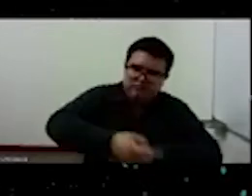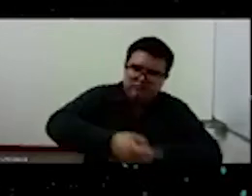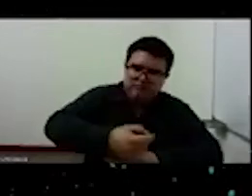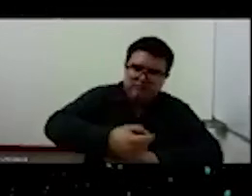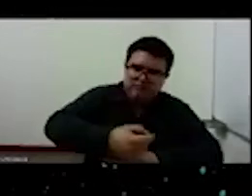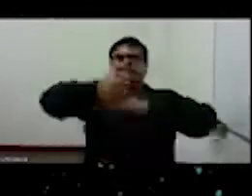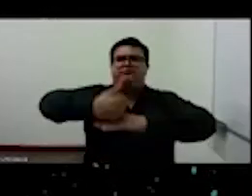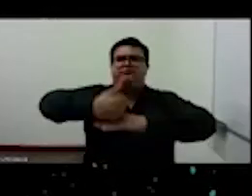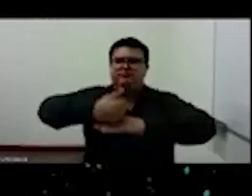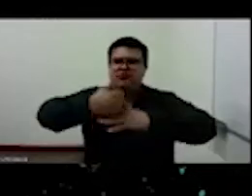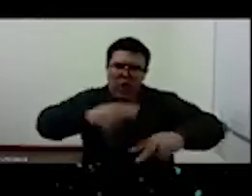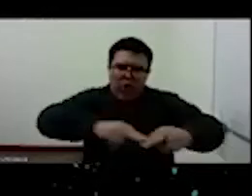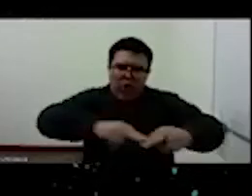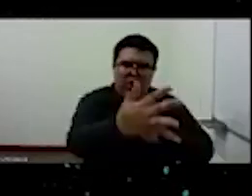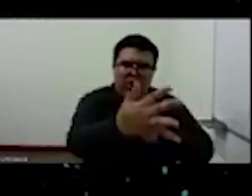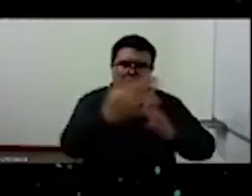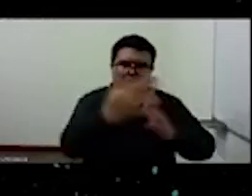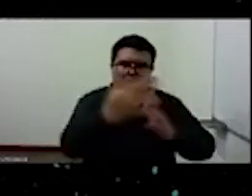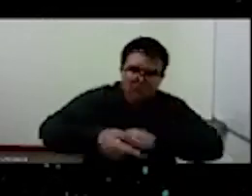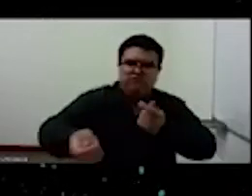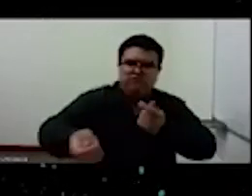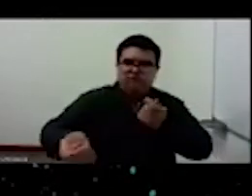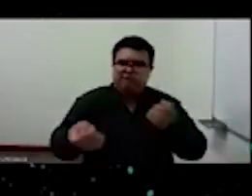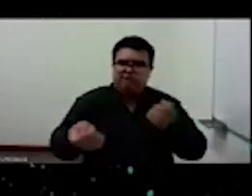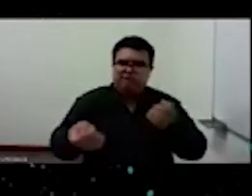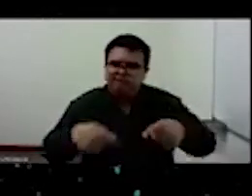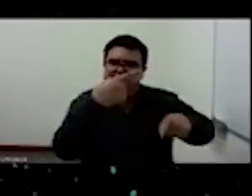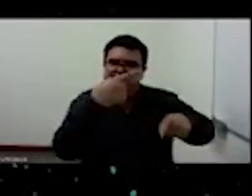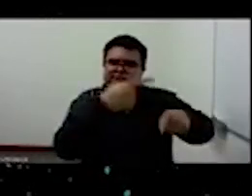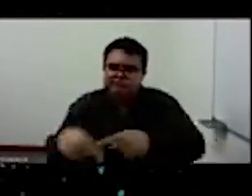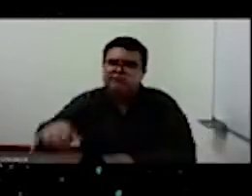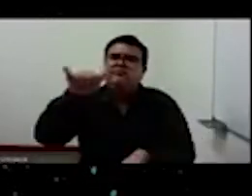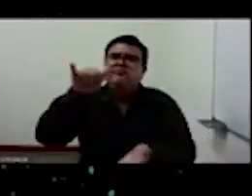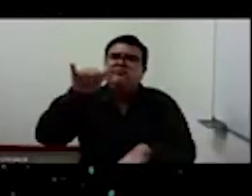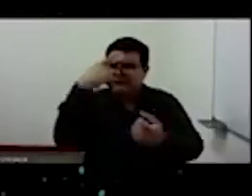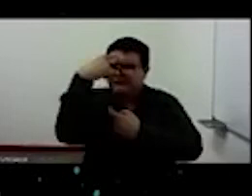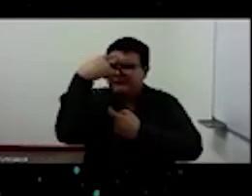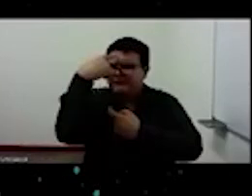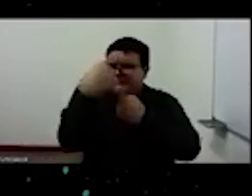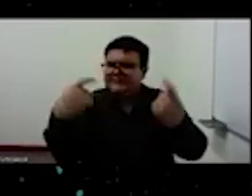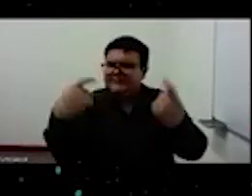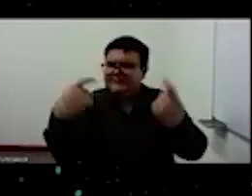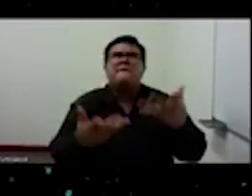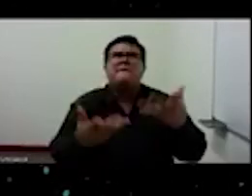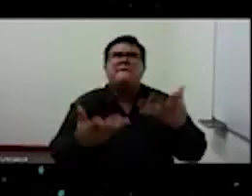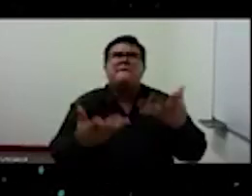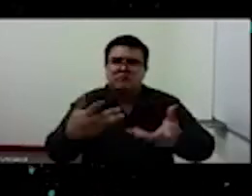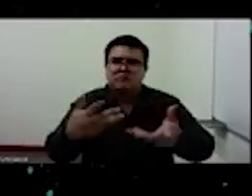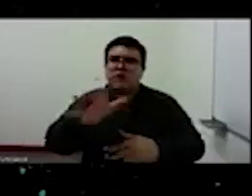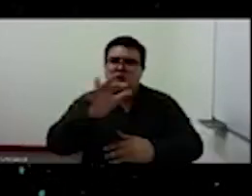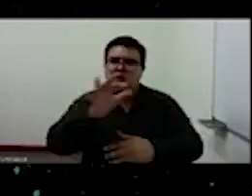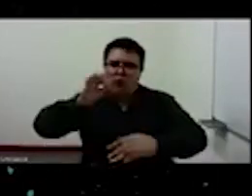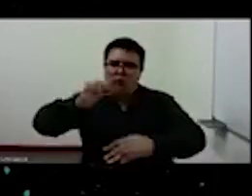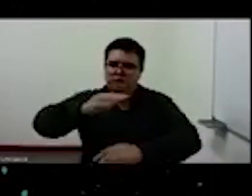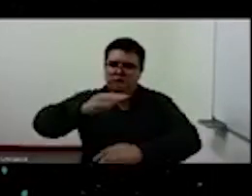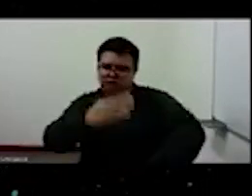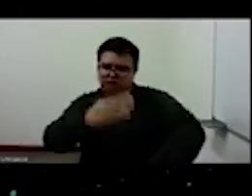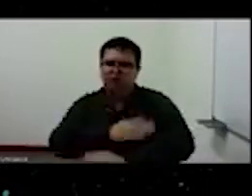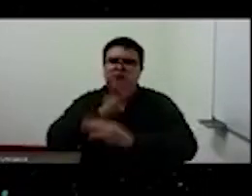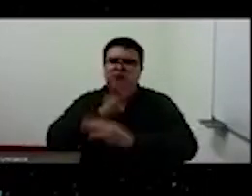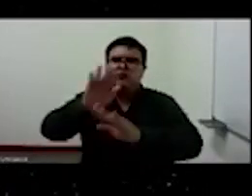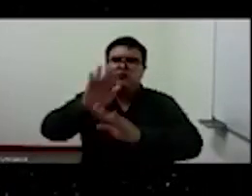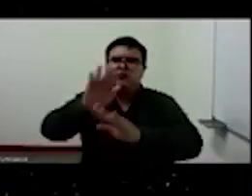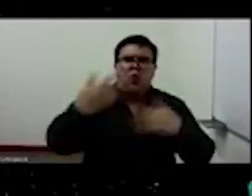naturaleza, de poder sobre los hombres. En el libro más